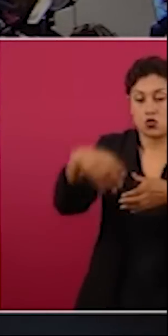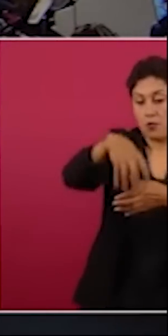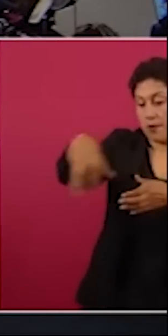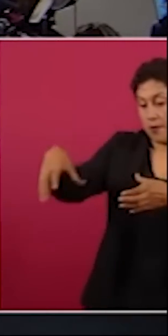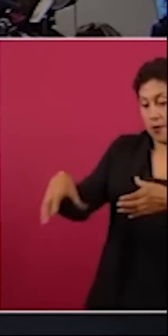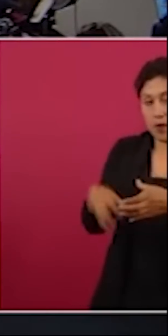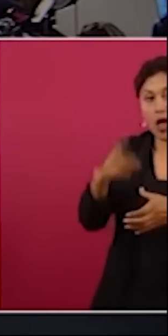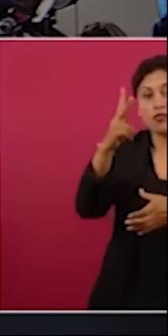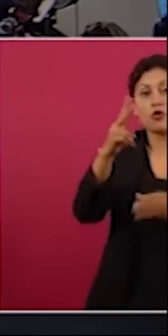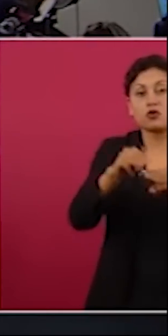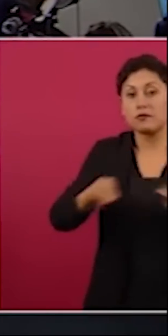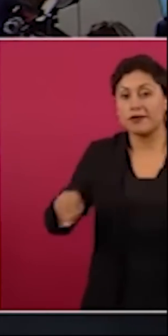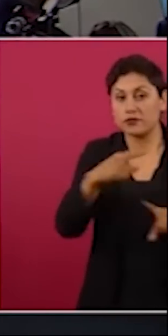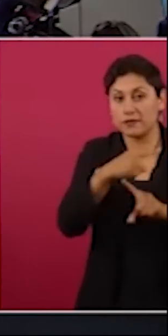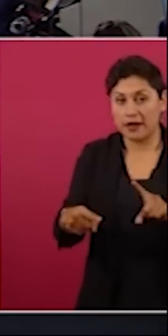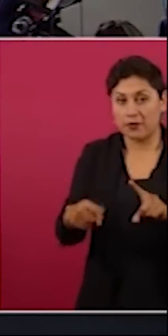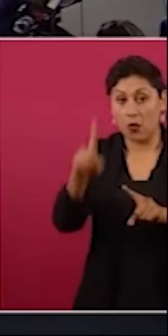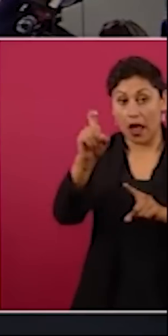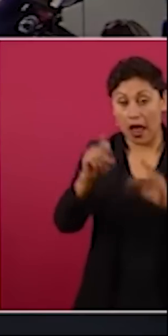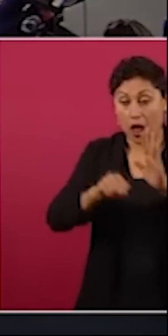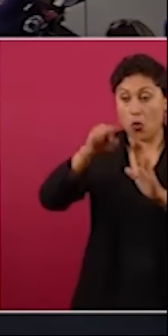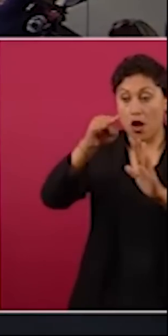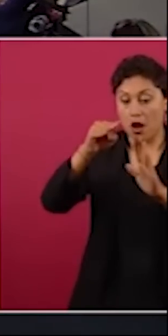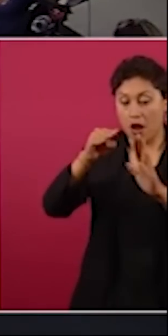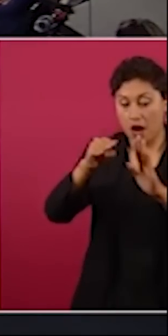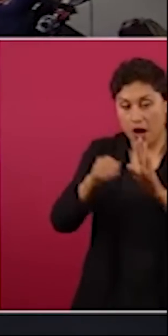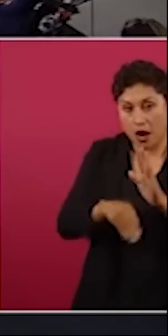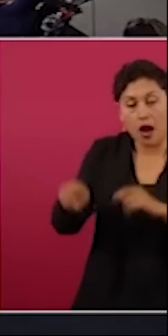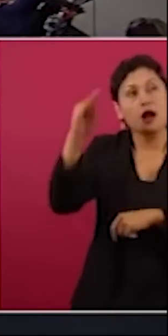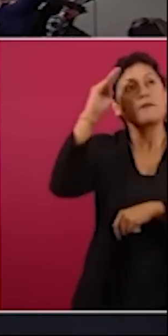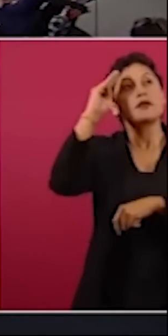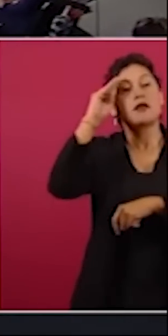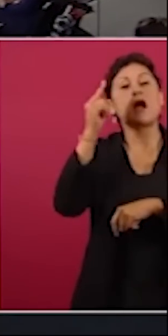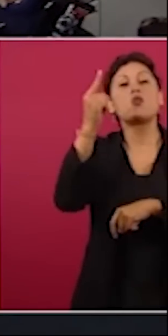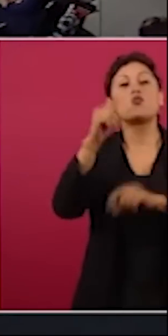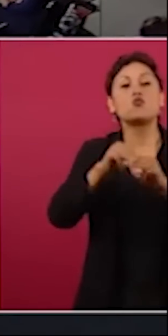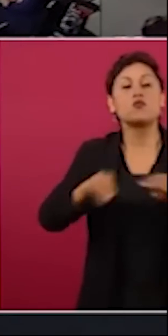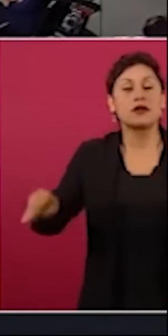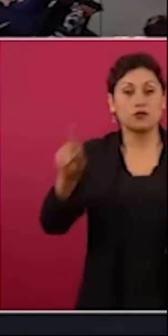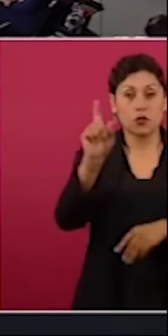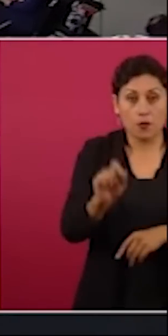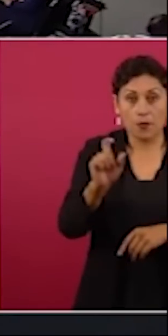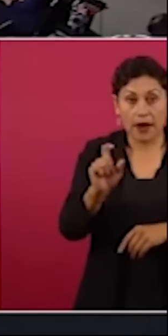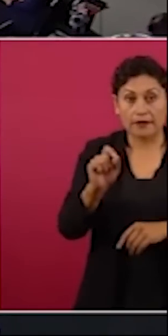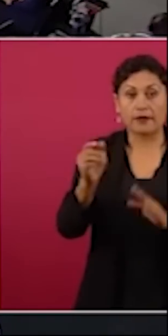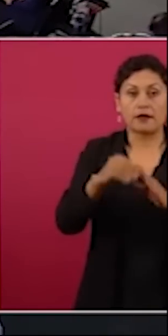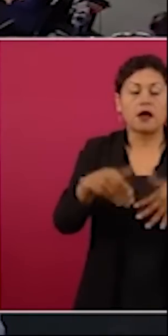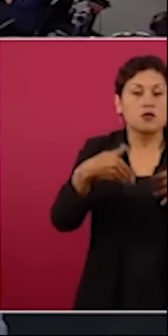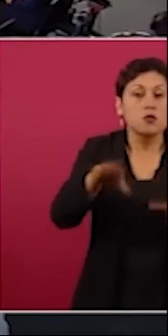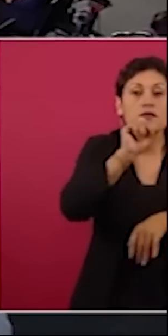se estaba pensando bajar a un metro veinte incluso se llegaron a introducir buzos